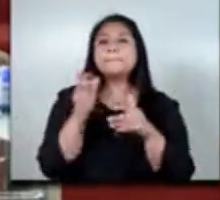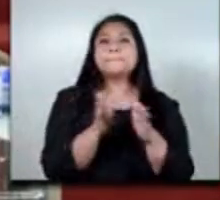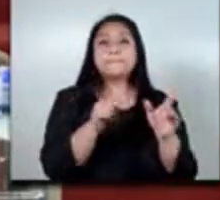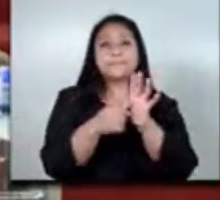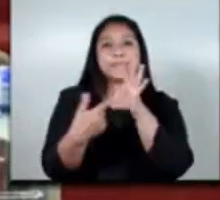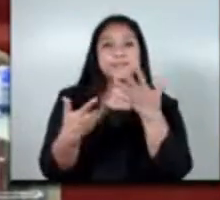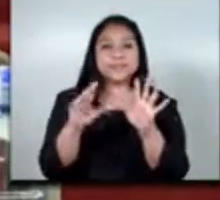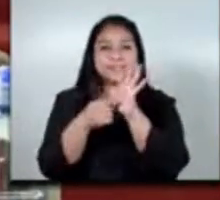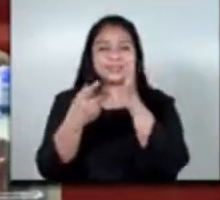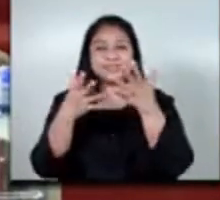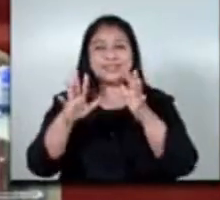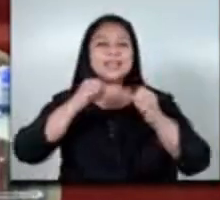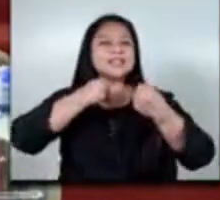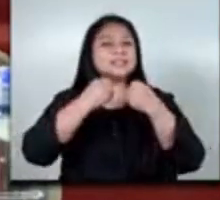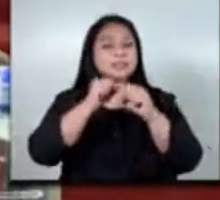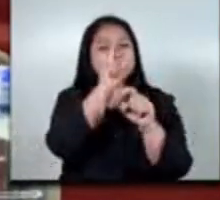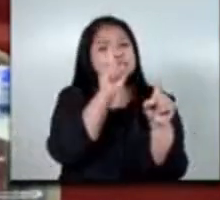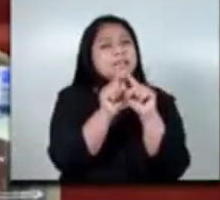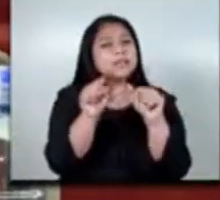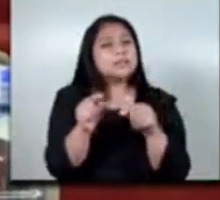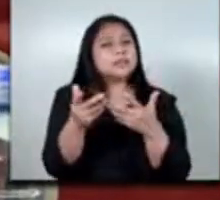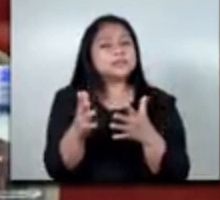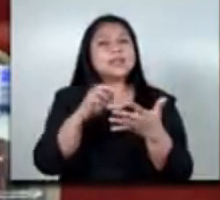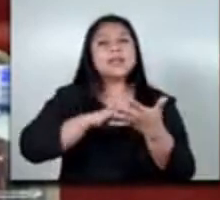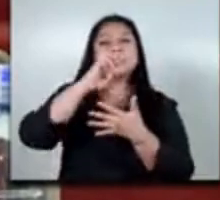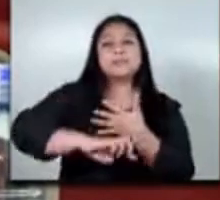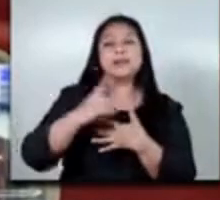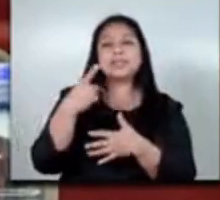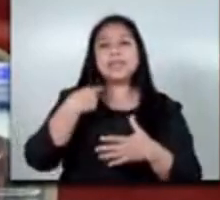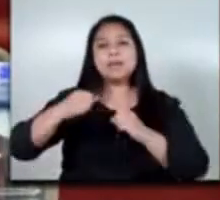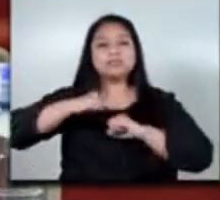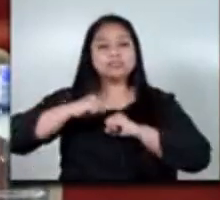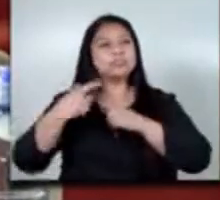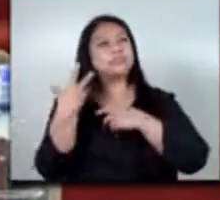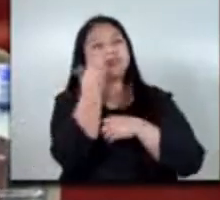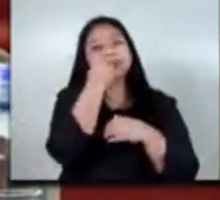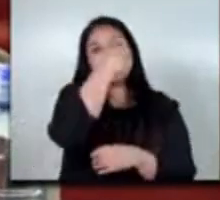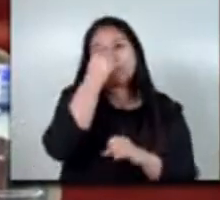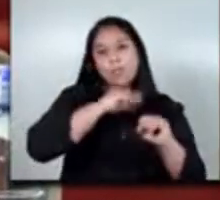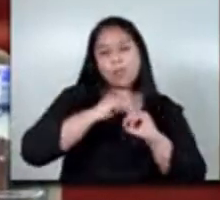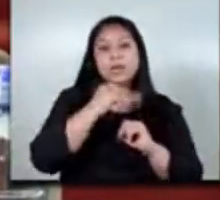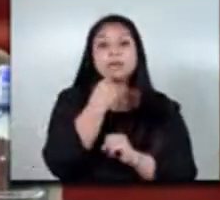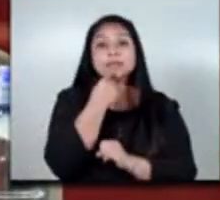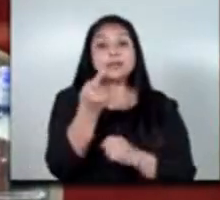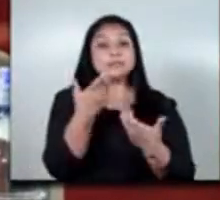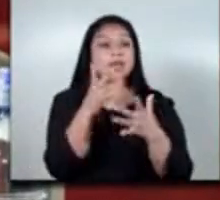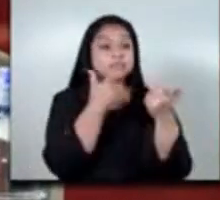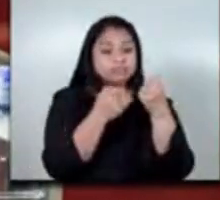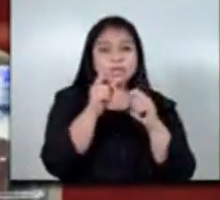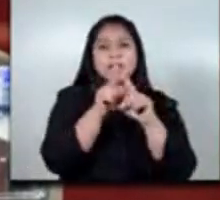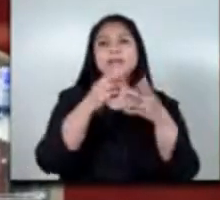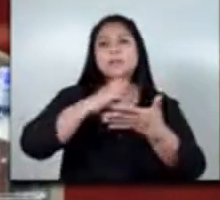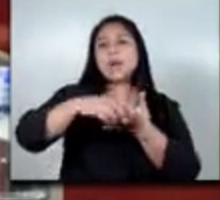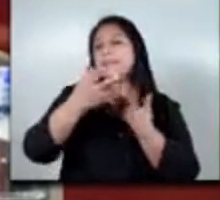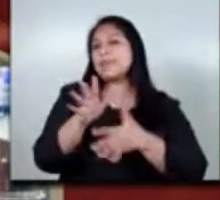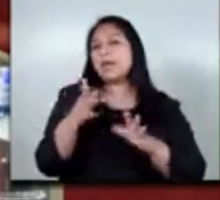creamos el programa de movilidad laboral y creamos digo porque encontramos ya un programa pero le faltaba la